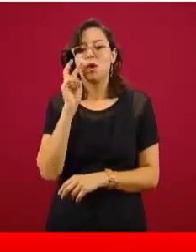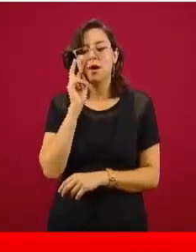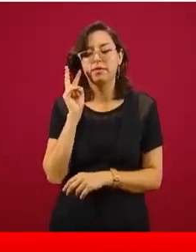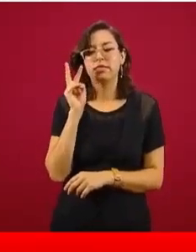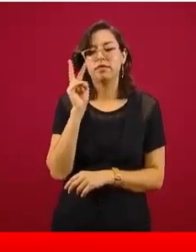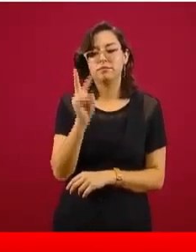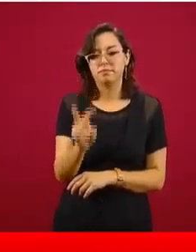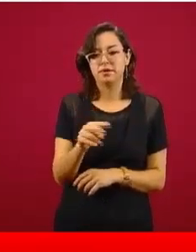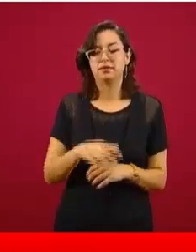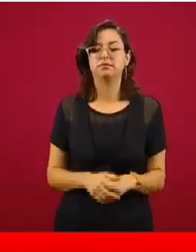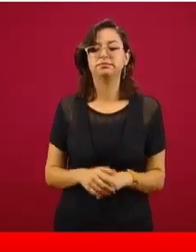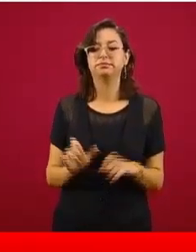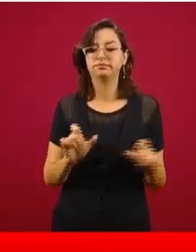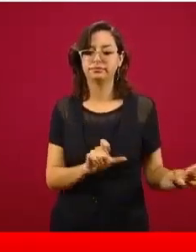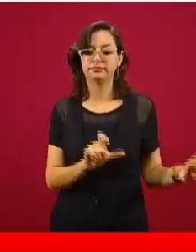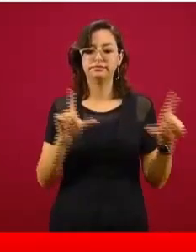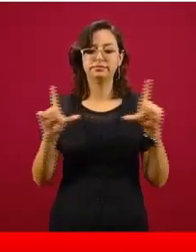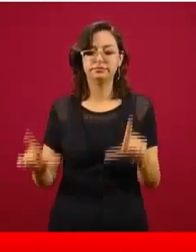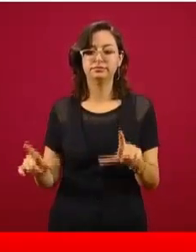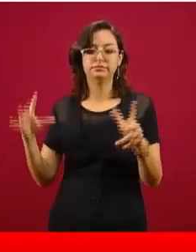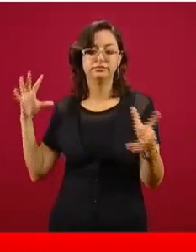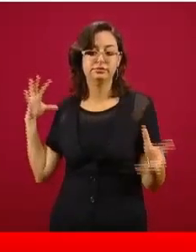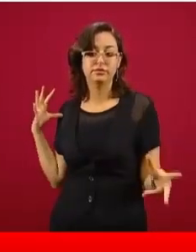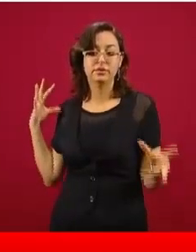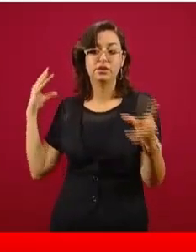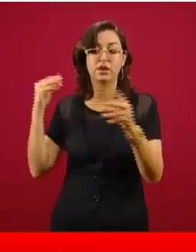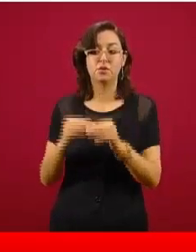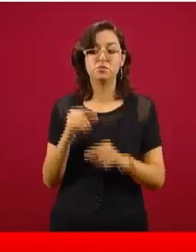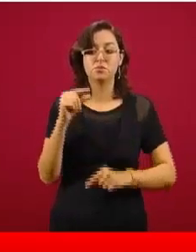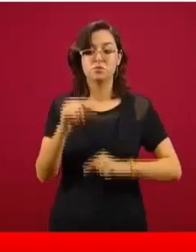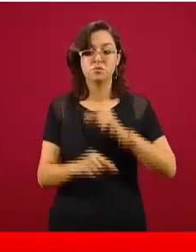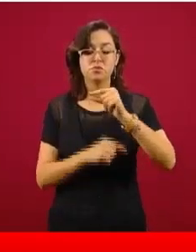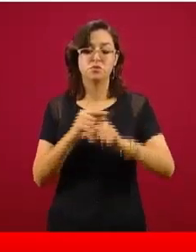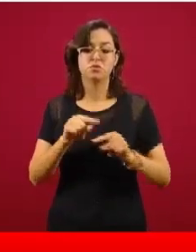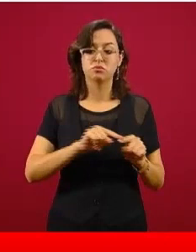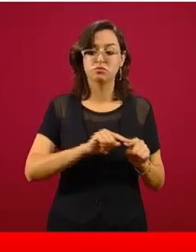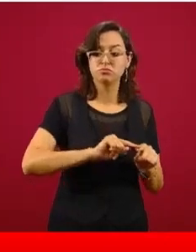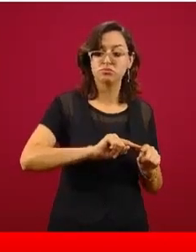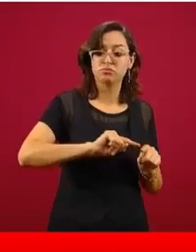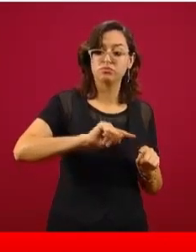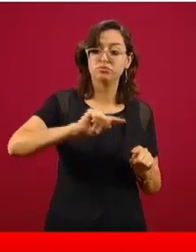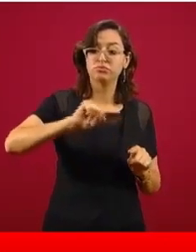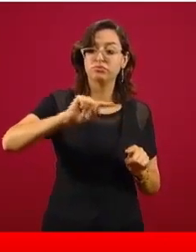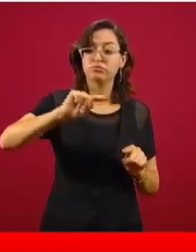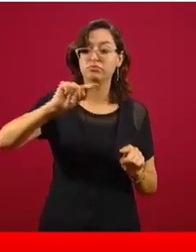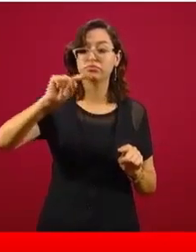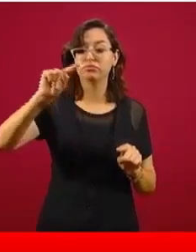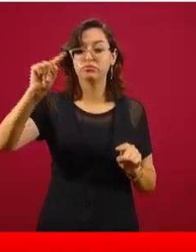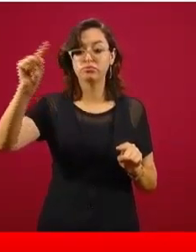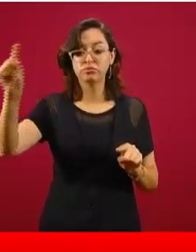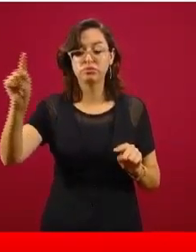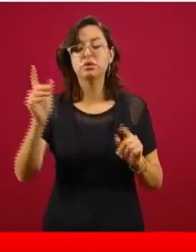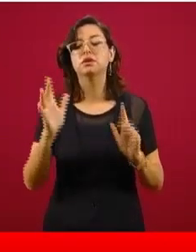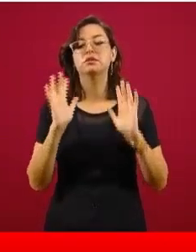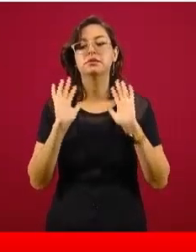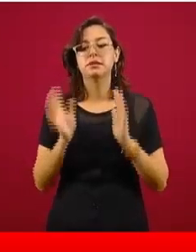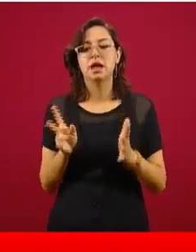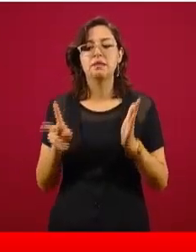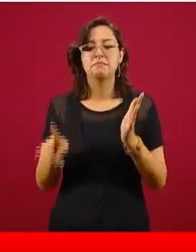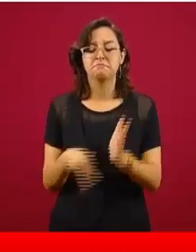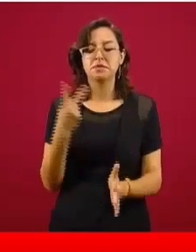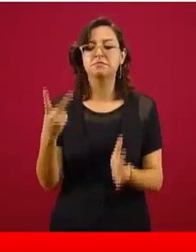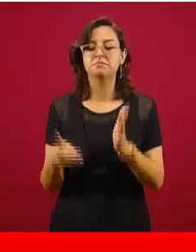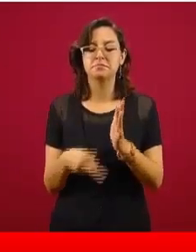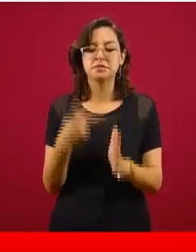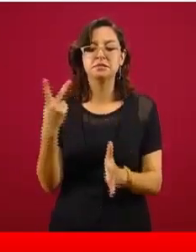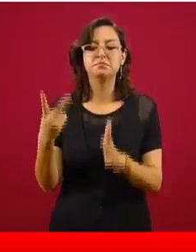casos confirmados, cómo ha ido aumentando progresivamente. Esta fase exponencial que hemos dicho no